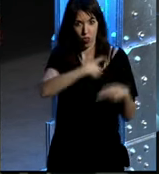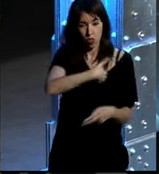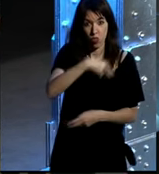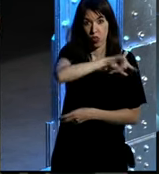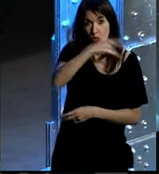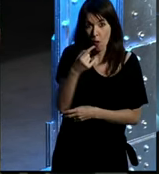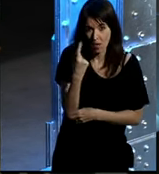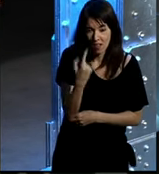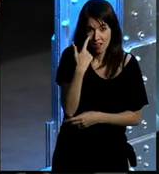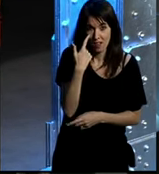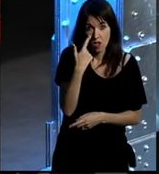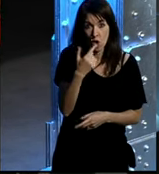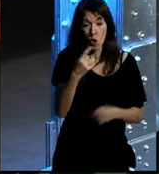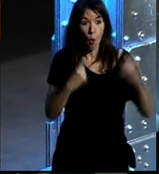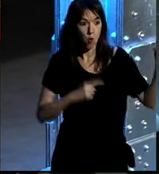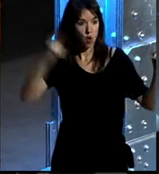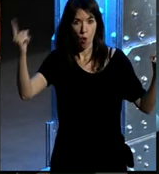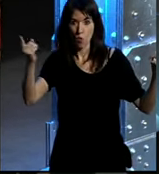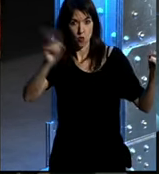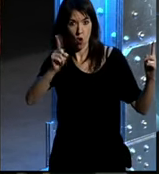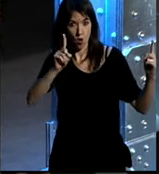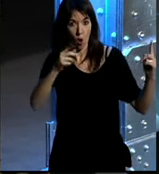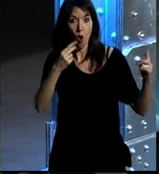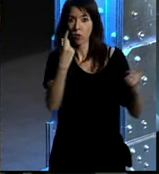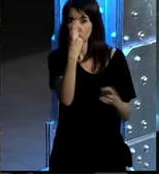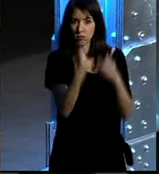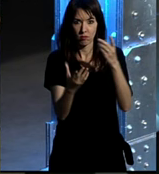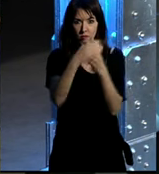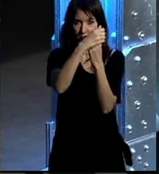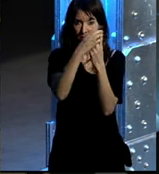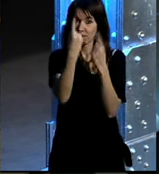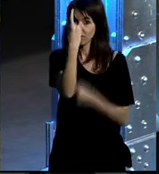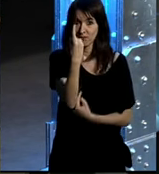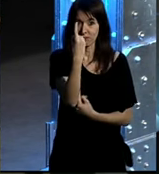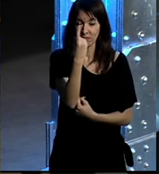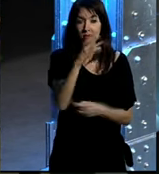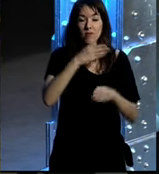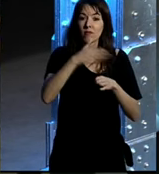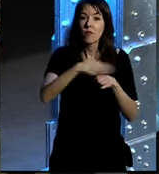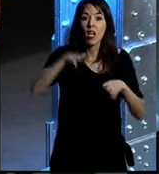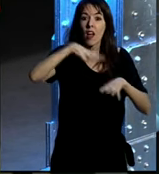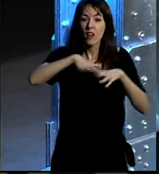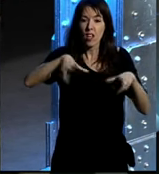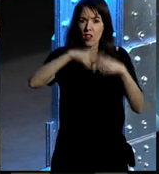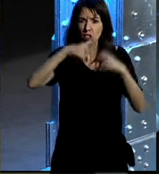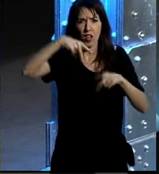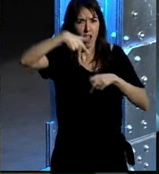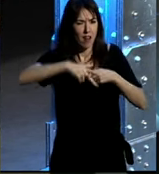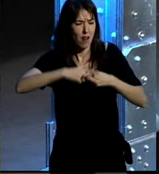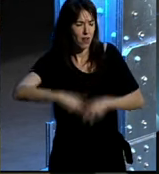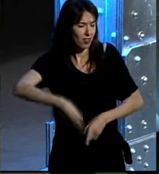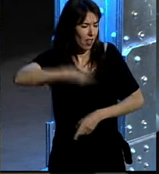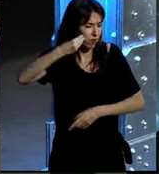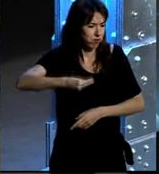receptor es en lo que en ingeniería se llama transceptor vale aparte de eso las redes sociales la gran herramienta de comunicación y